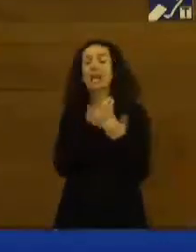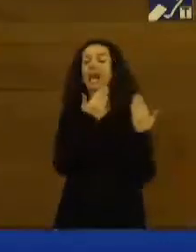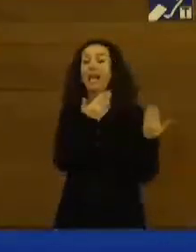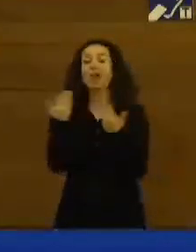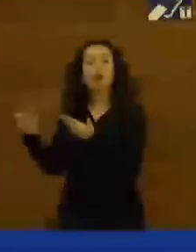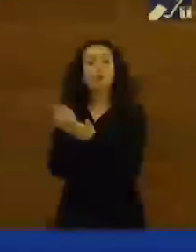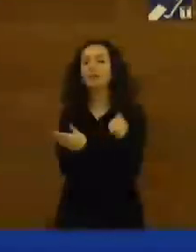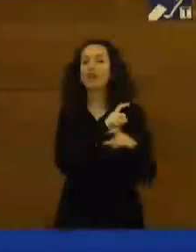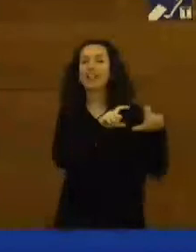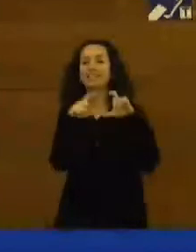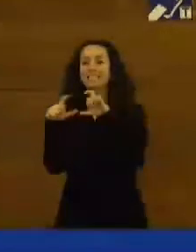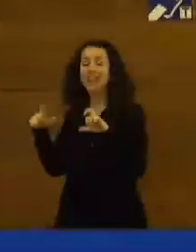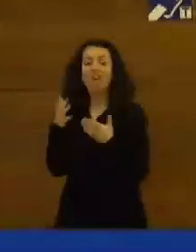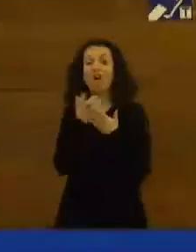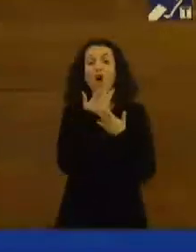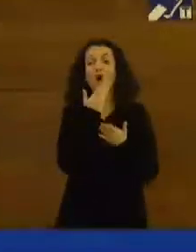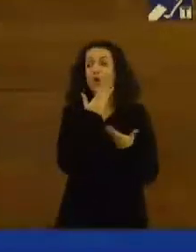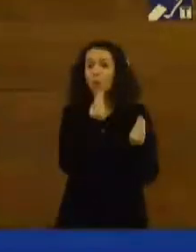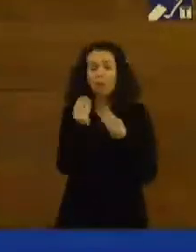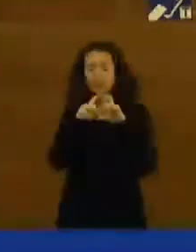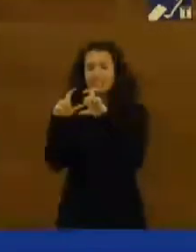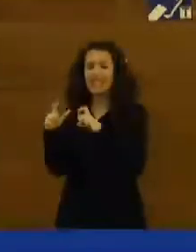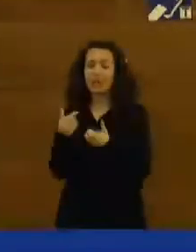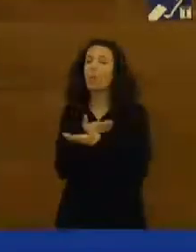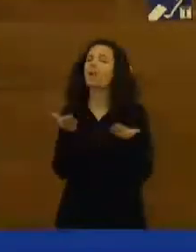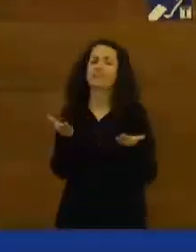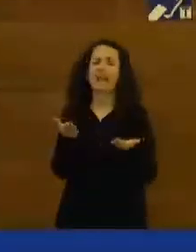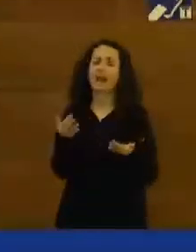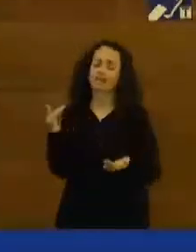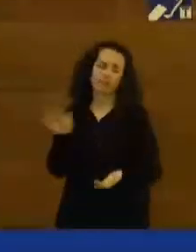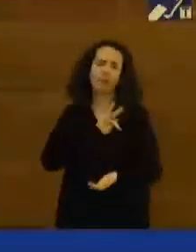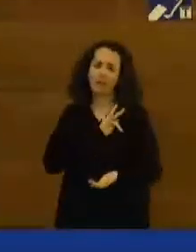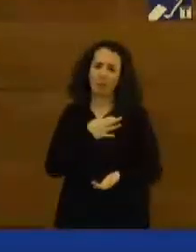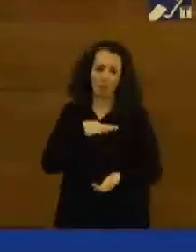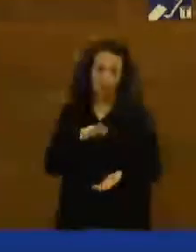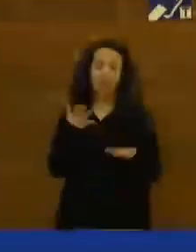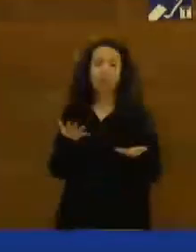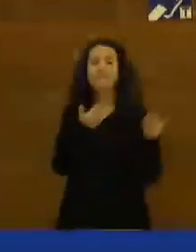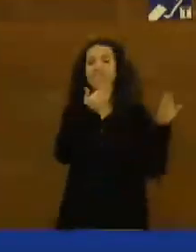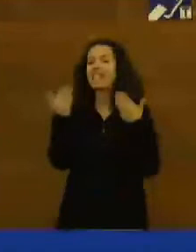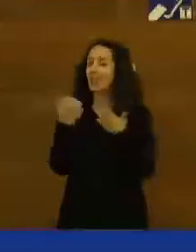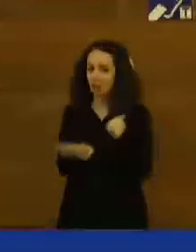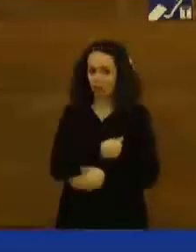a bastantes y cualquiera podría haber recibido este premio, o sea, que muchísimas felicitaciones. Felicitaciones, ¿no?